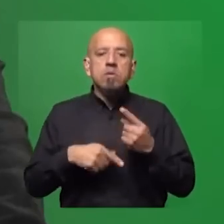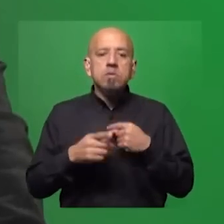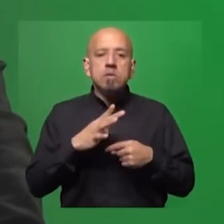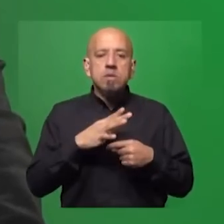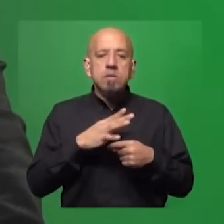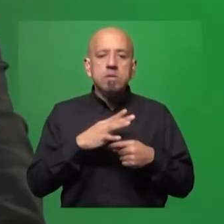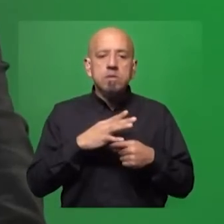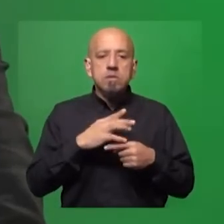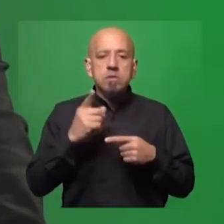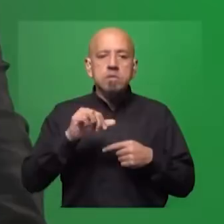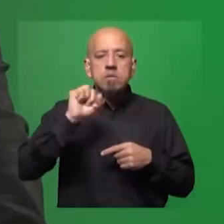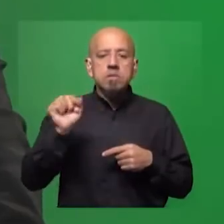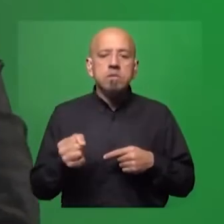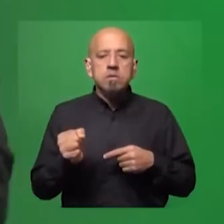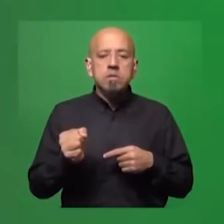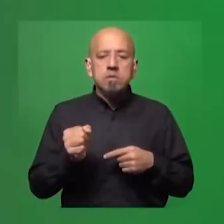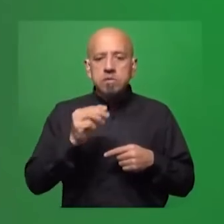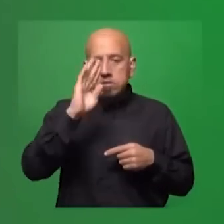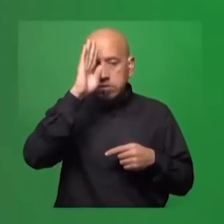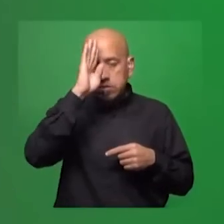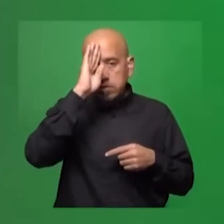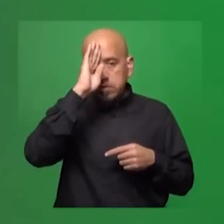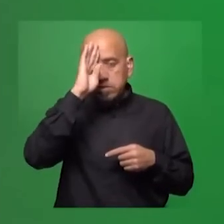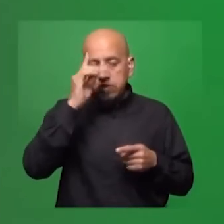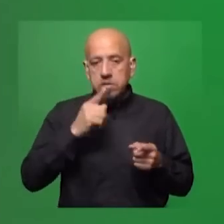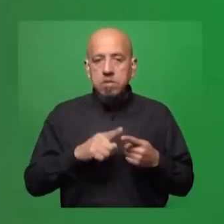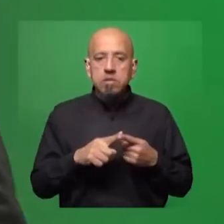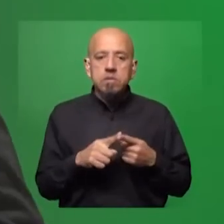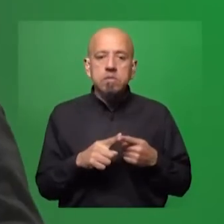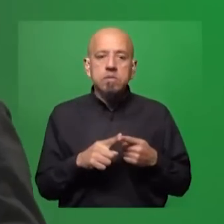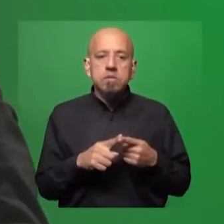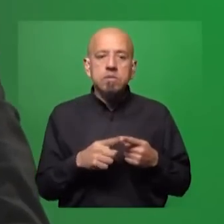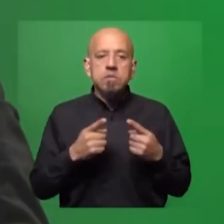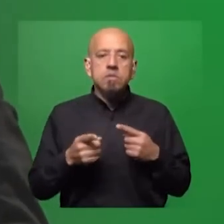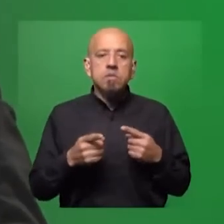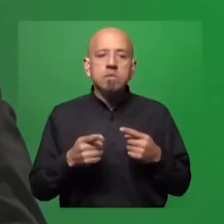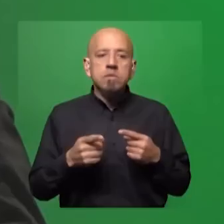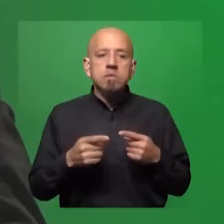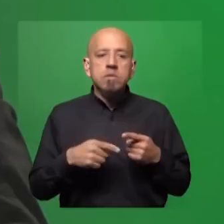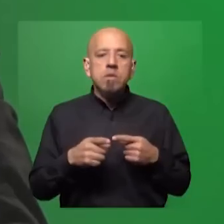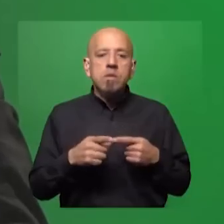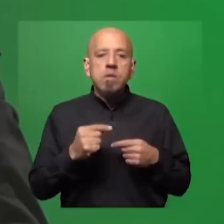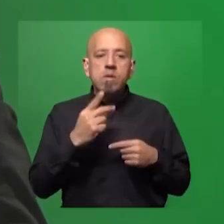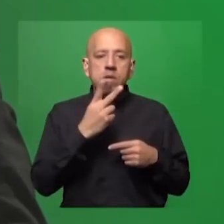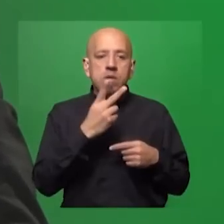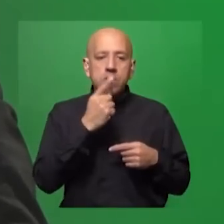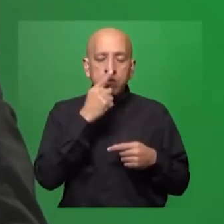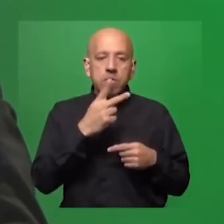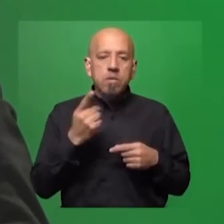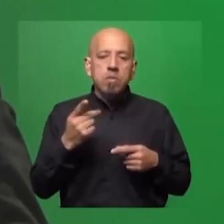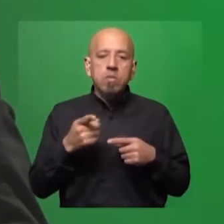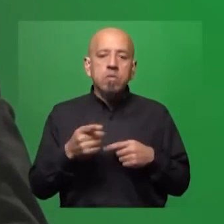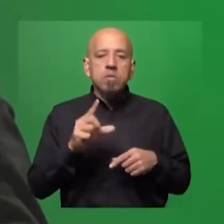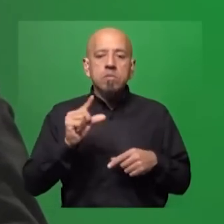que mirar para África y aprender, por ejemplo, les digo, qué enseñanzas nos pueden dar. En el 2021, hace